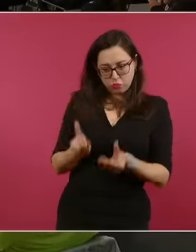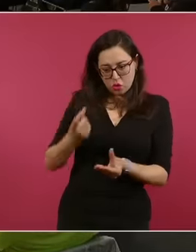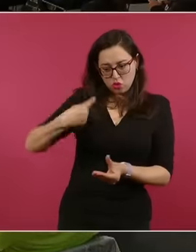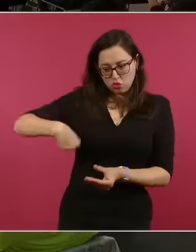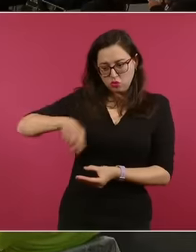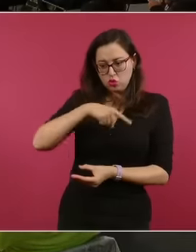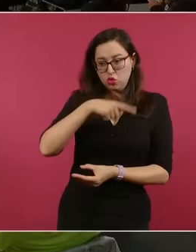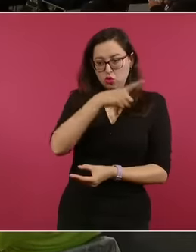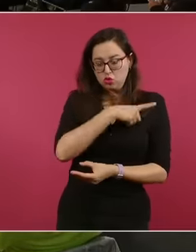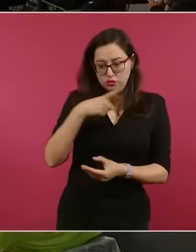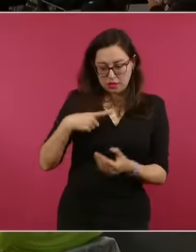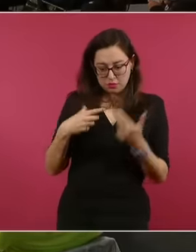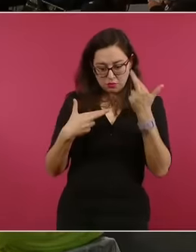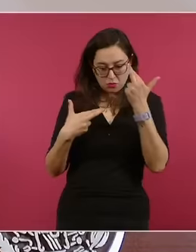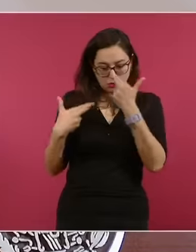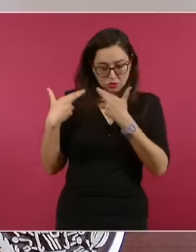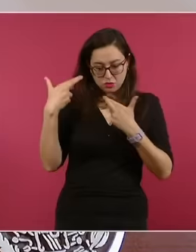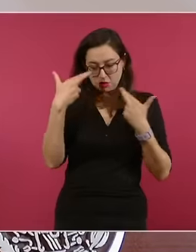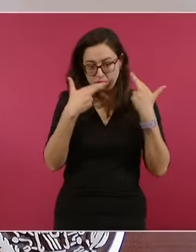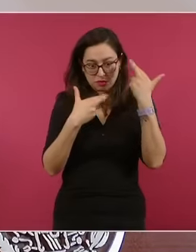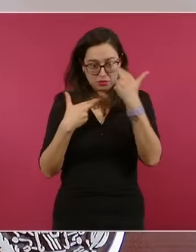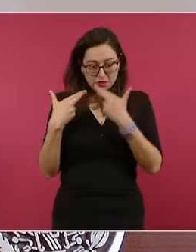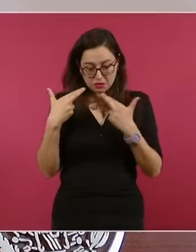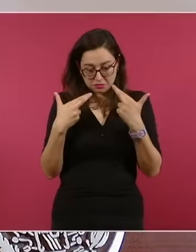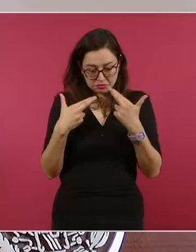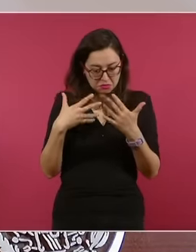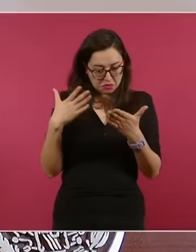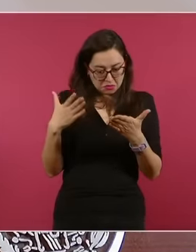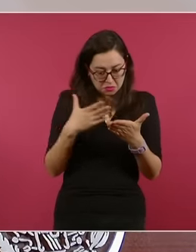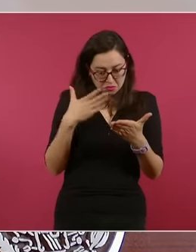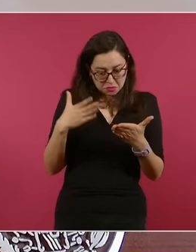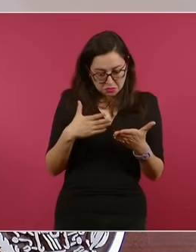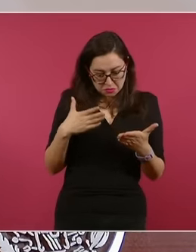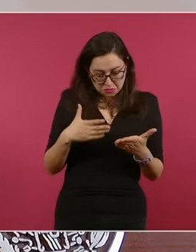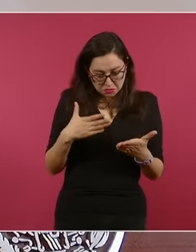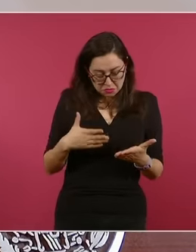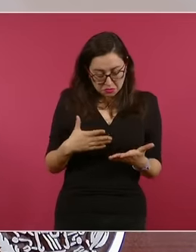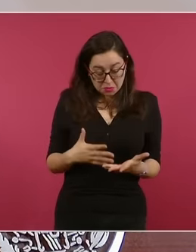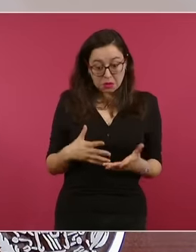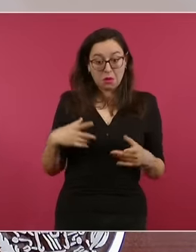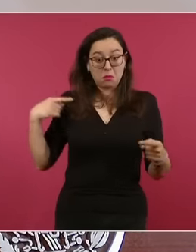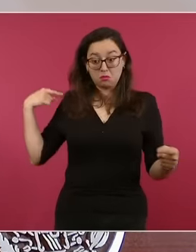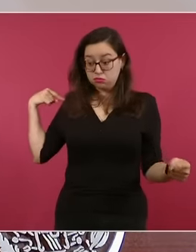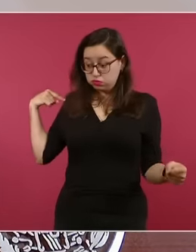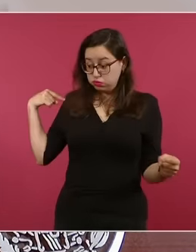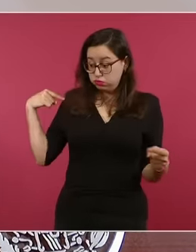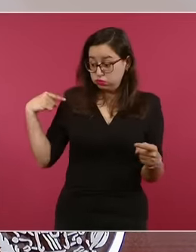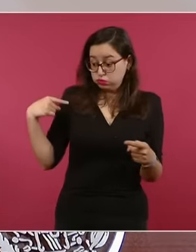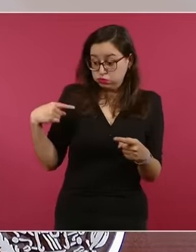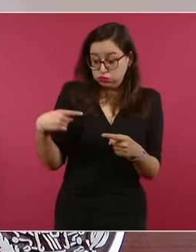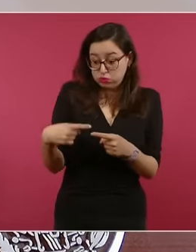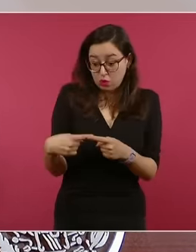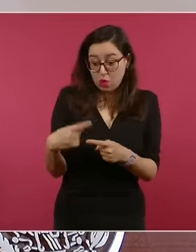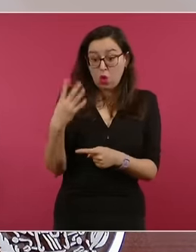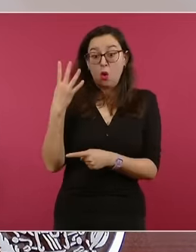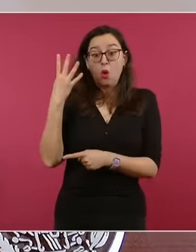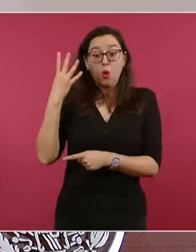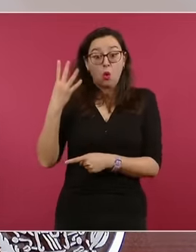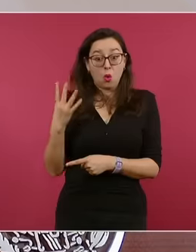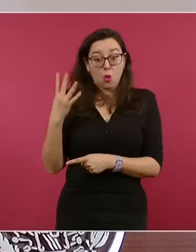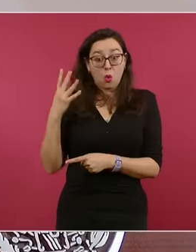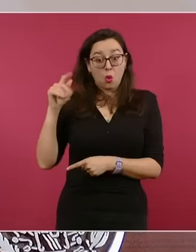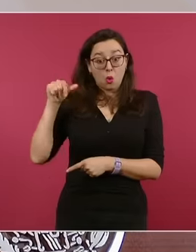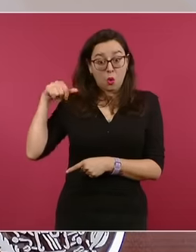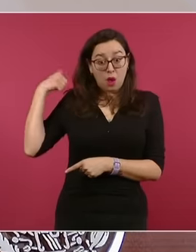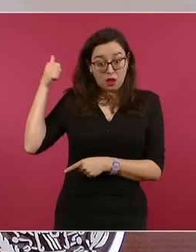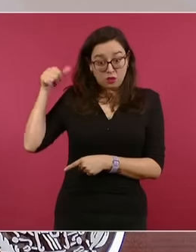el asilo solamente se le otorgó el 4 de abril. Y quiero decir que además nuestra embajada estaba asediada. Ellos pensaban que